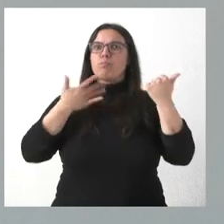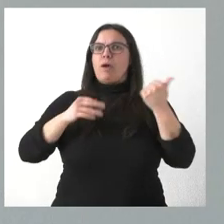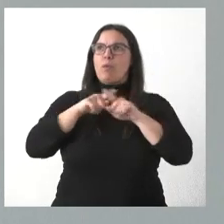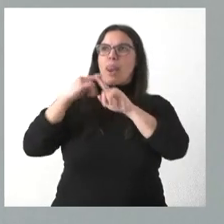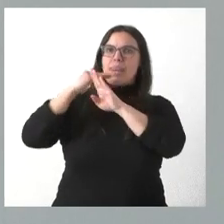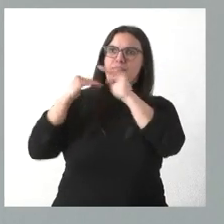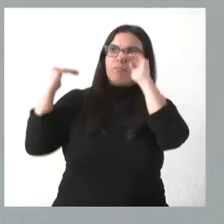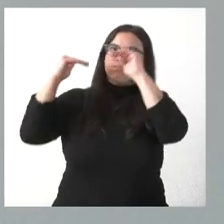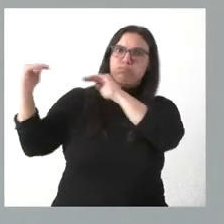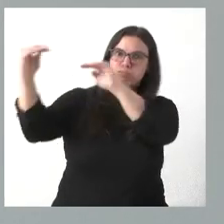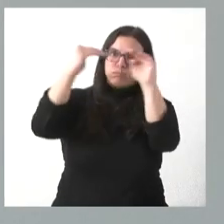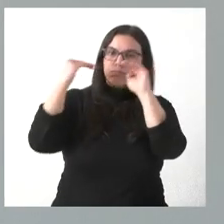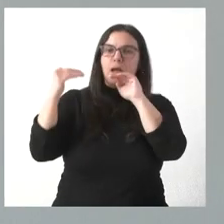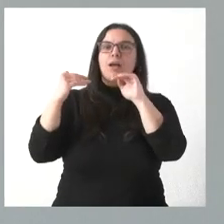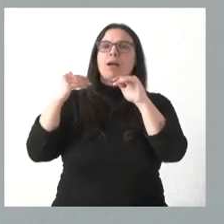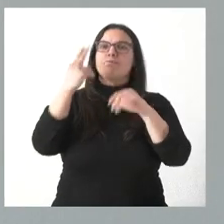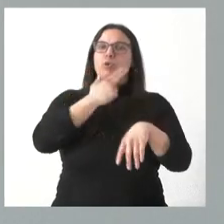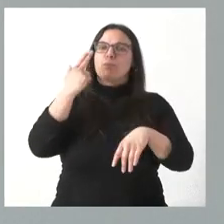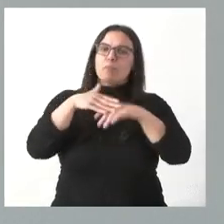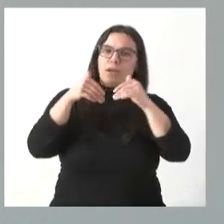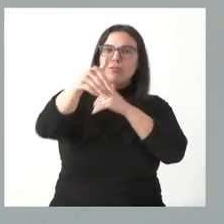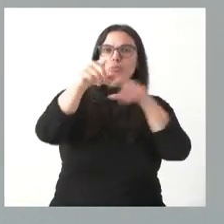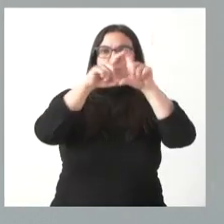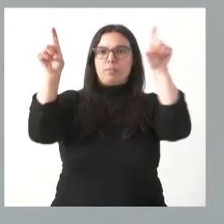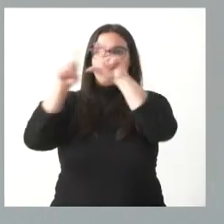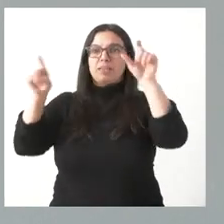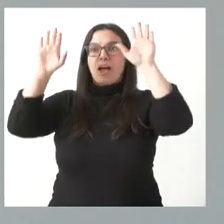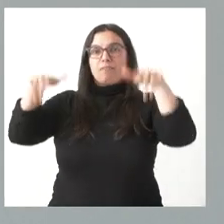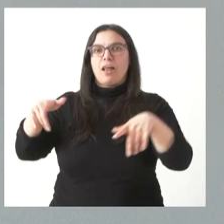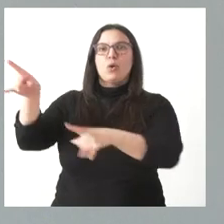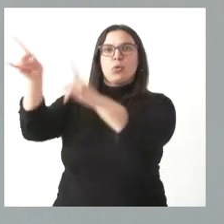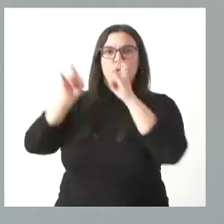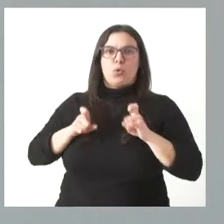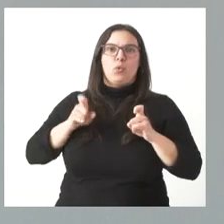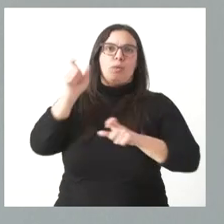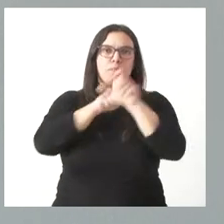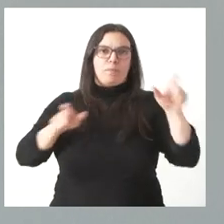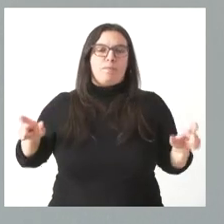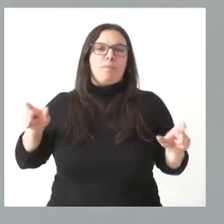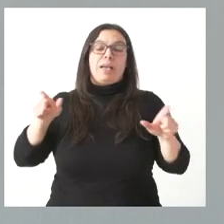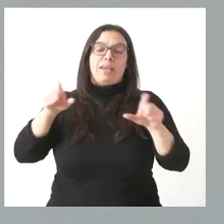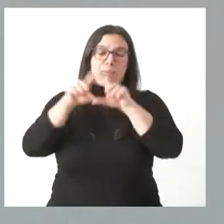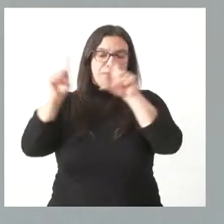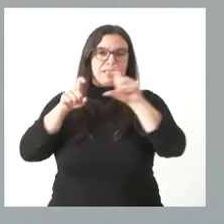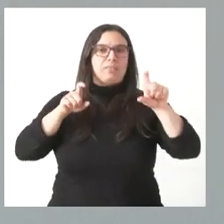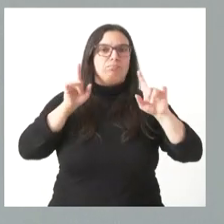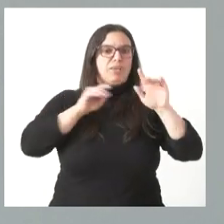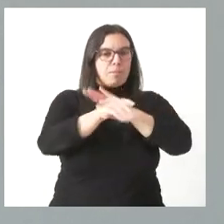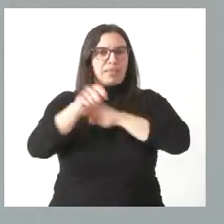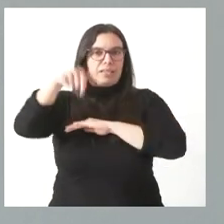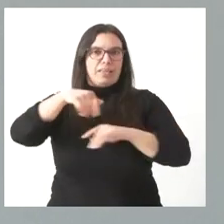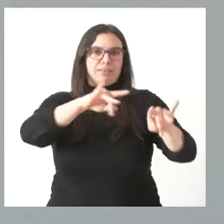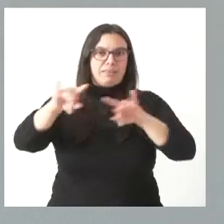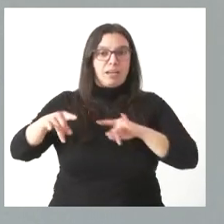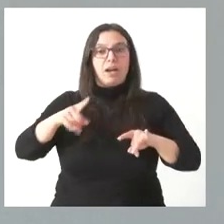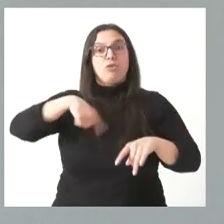por que las empresas tengan futuro, al final va a haber inversiones empresariales en nuestra tierra. Y esto es lo que tenemos que hacer, mejorar la competitividad. Eso es lo